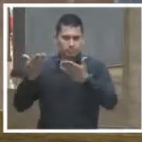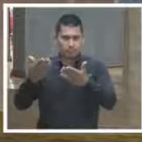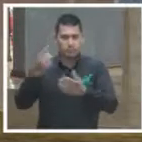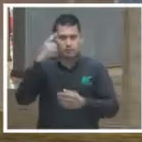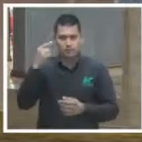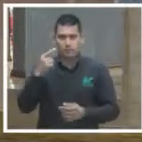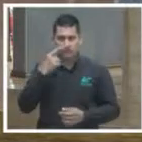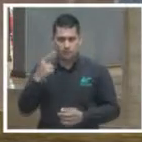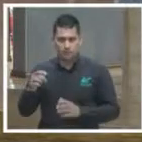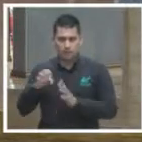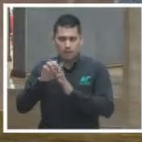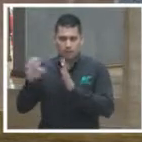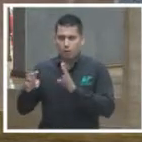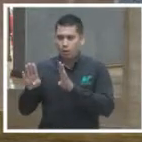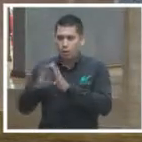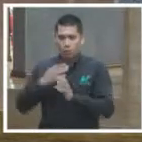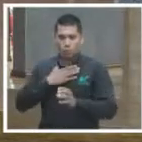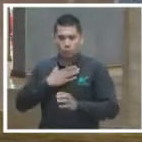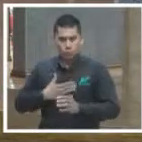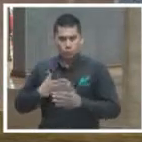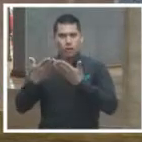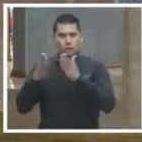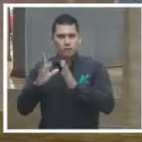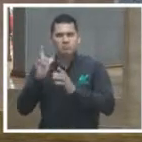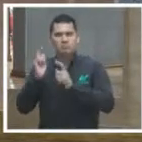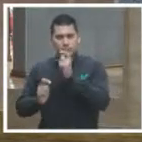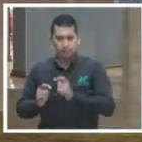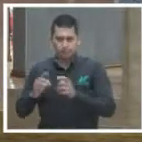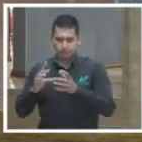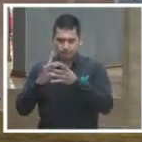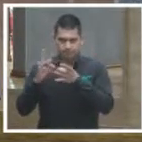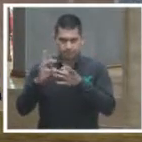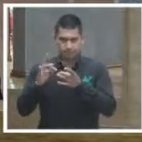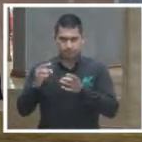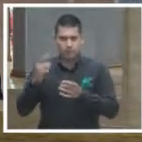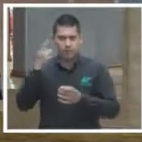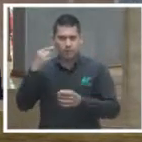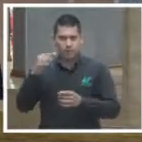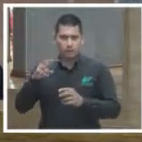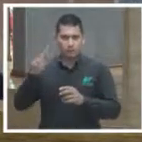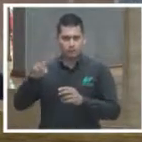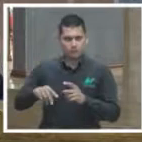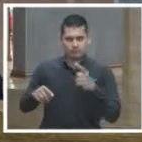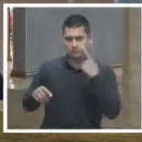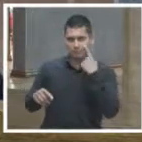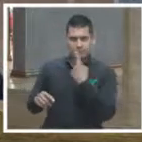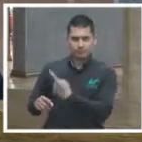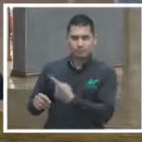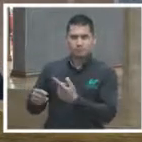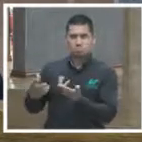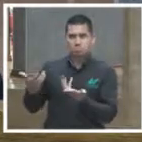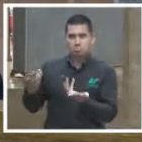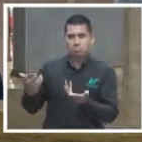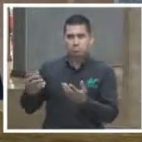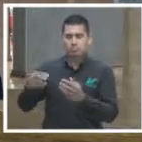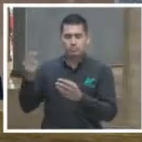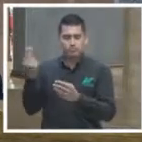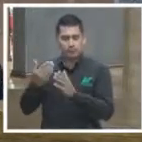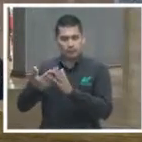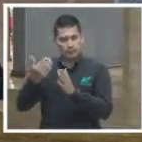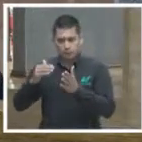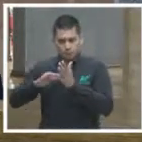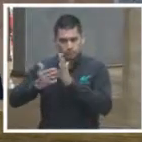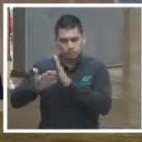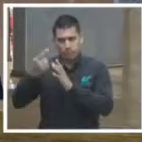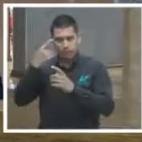efectividad de estos modelos de justicia abierta que sin duda pues si conllevan o requieren de buenas estrategias de